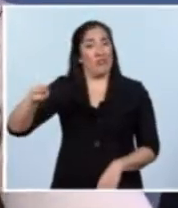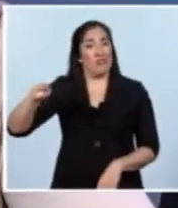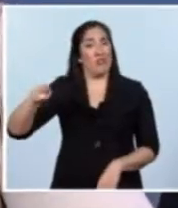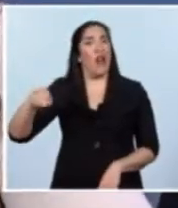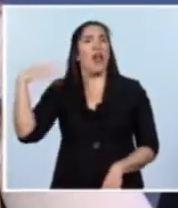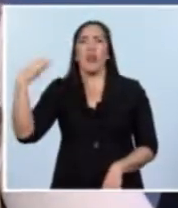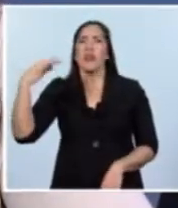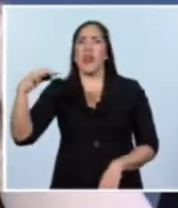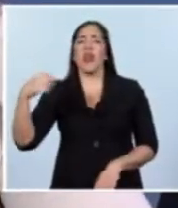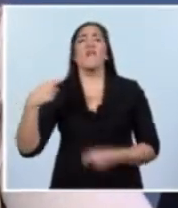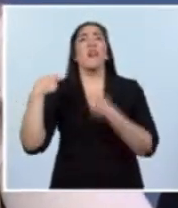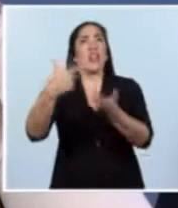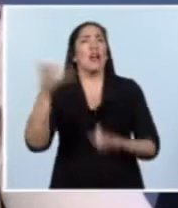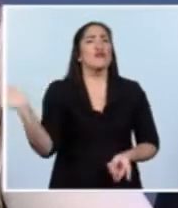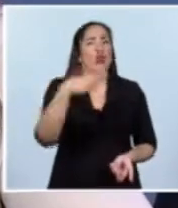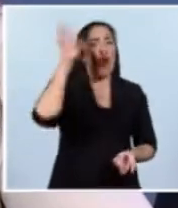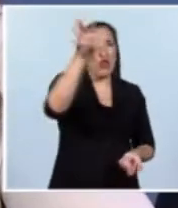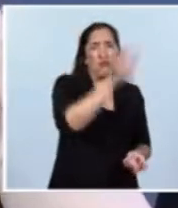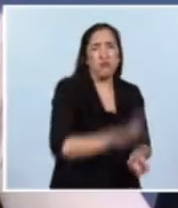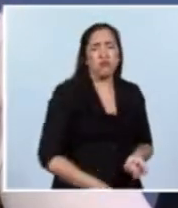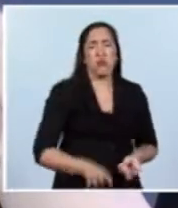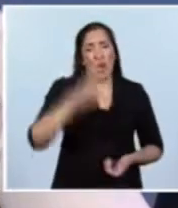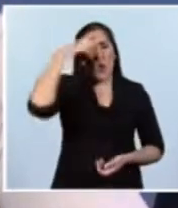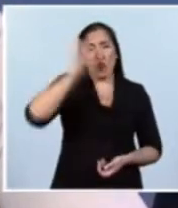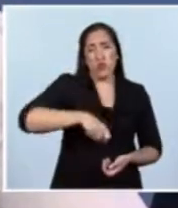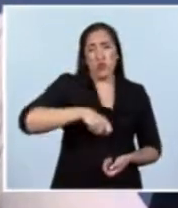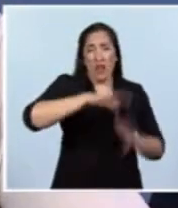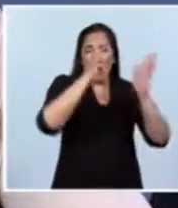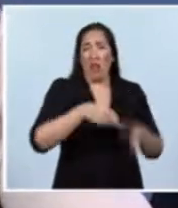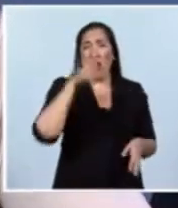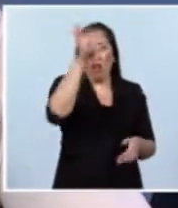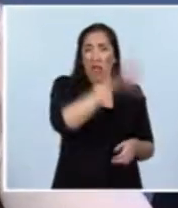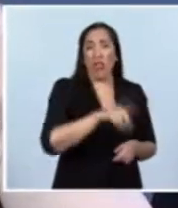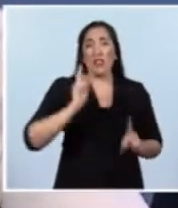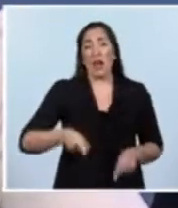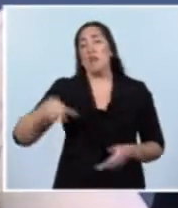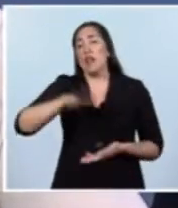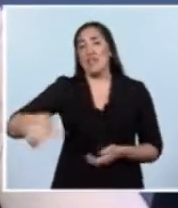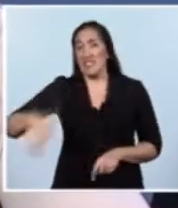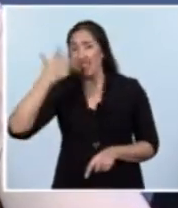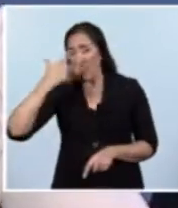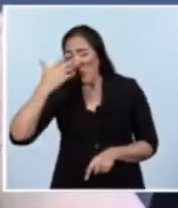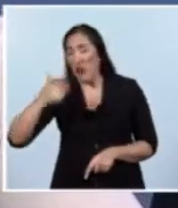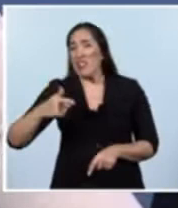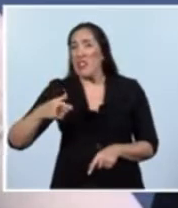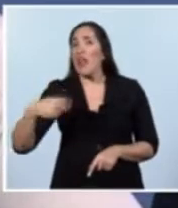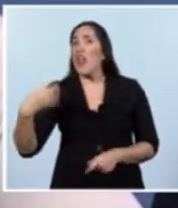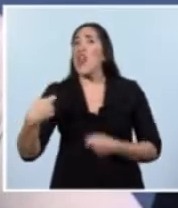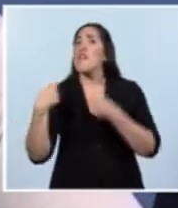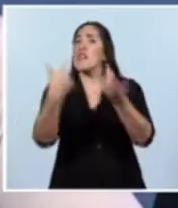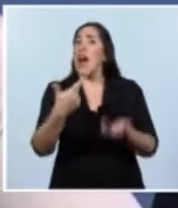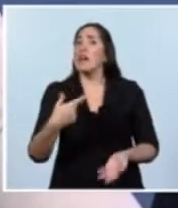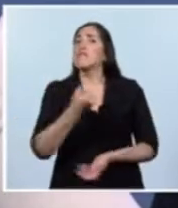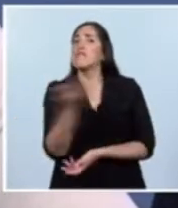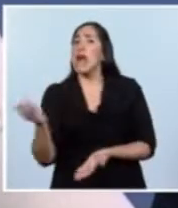a todos nuestros juzgados federales, limítrofes y también los que luchan aquí en San Martín y en otras partes, de mayor cantidad de